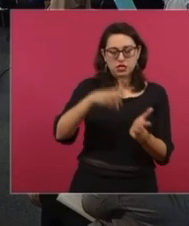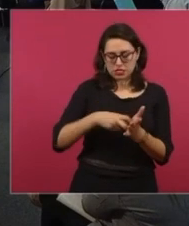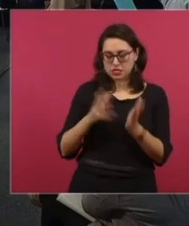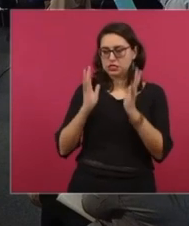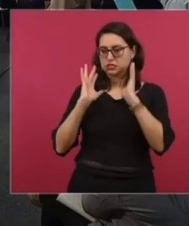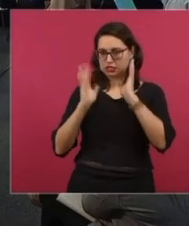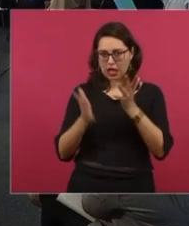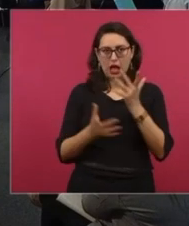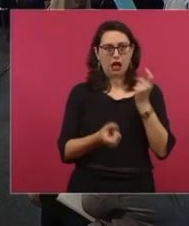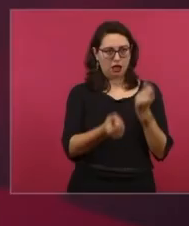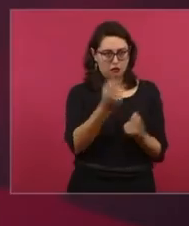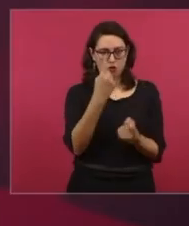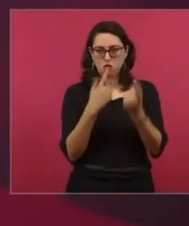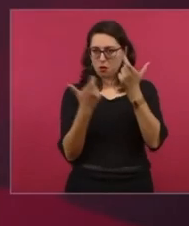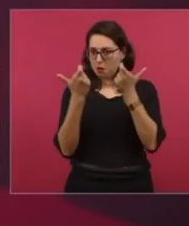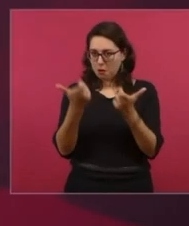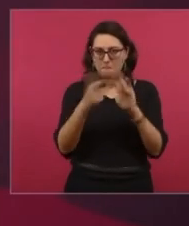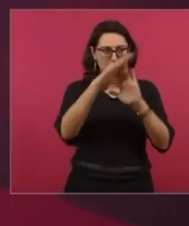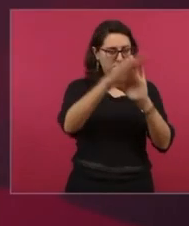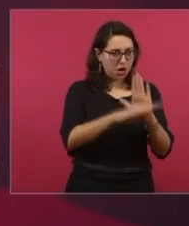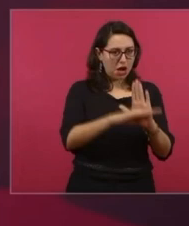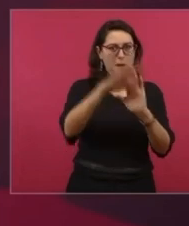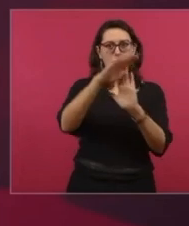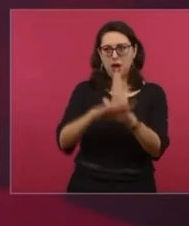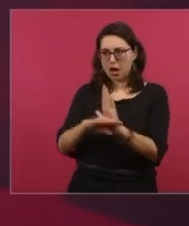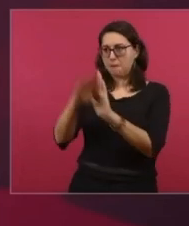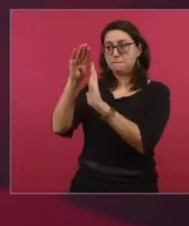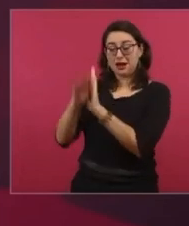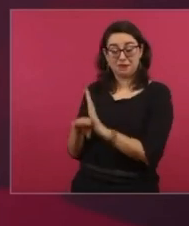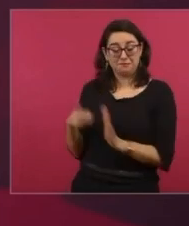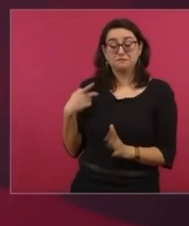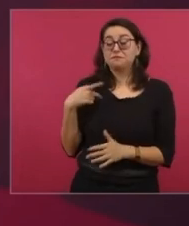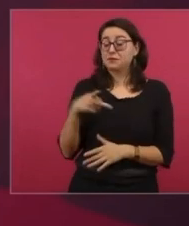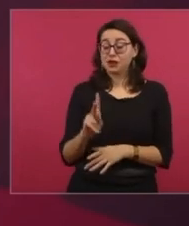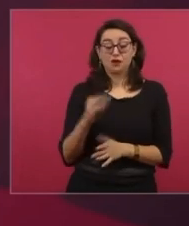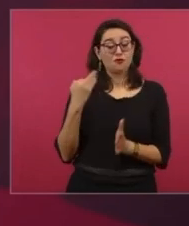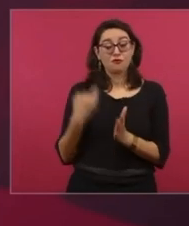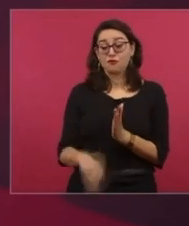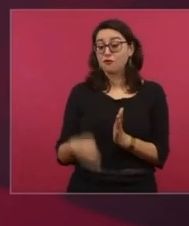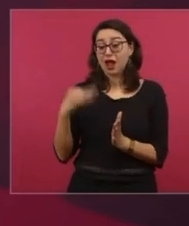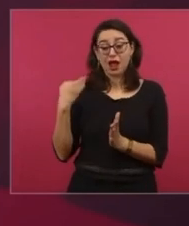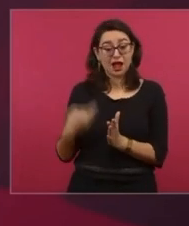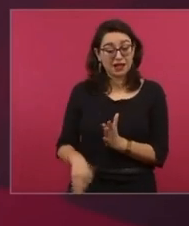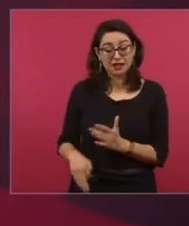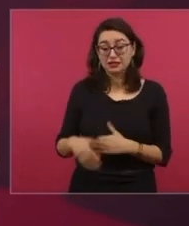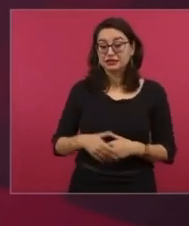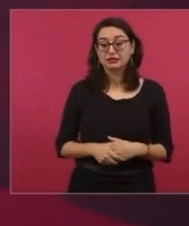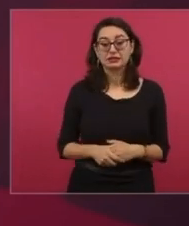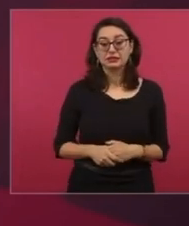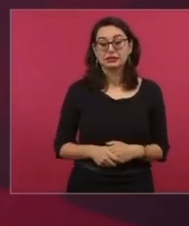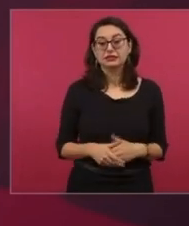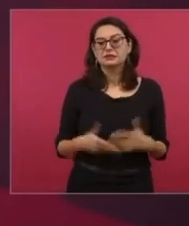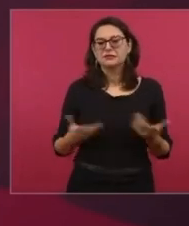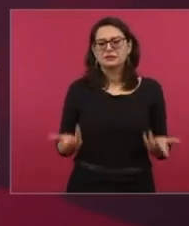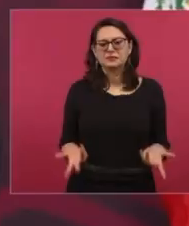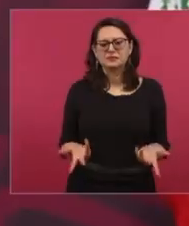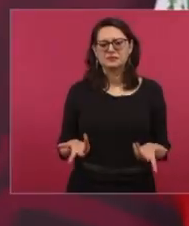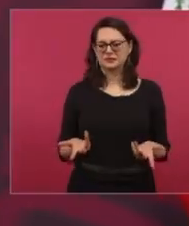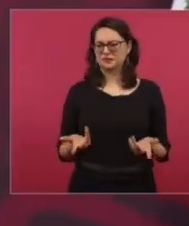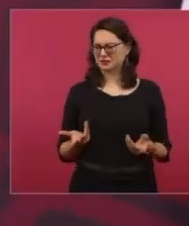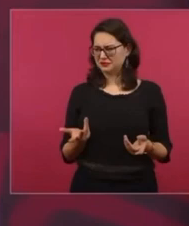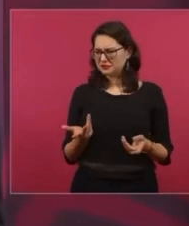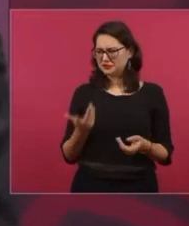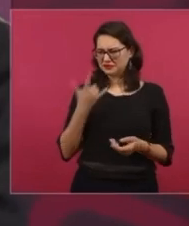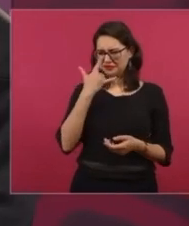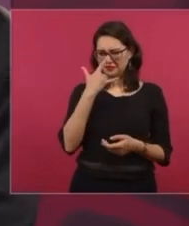todavía, se quitaron muchísimas oficinas. Bueno,